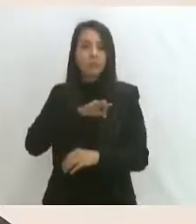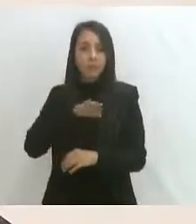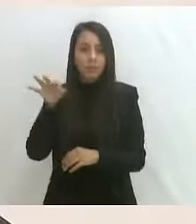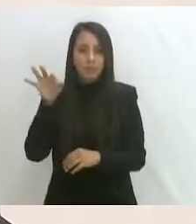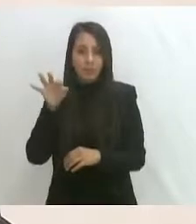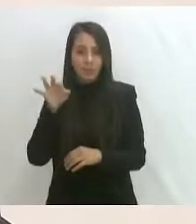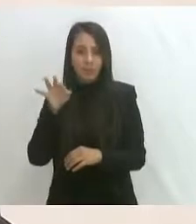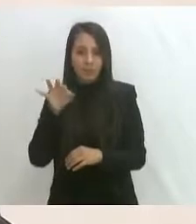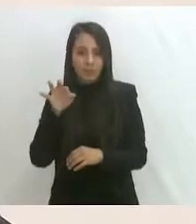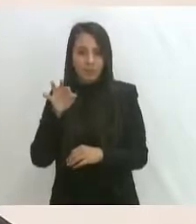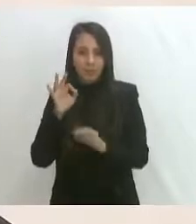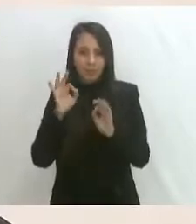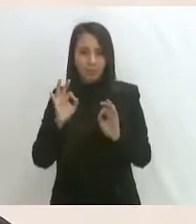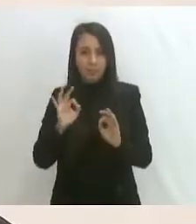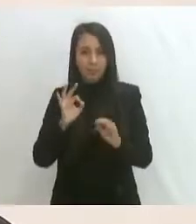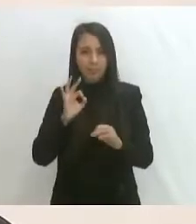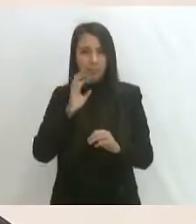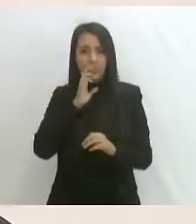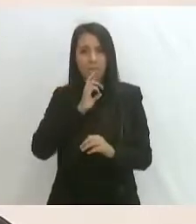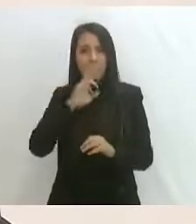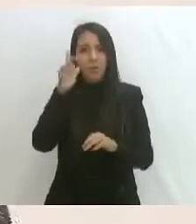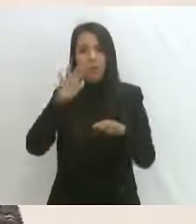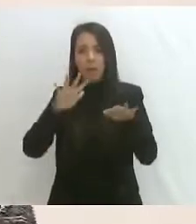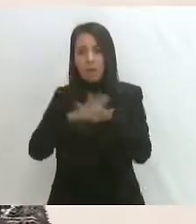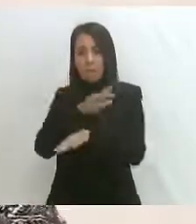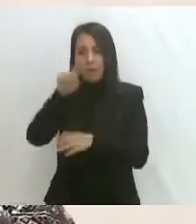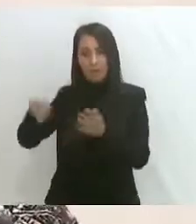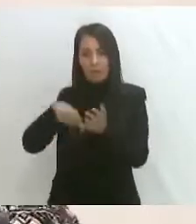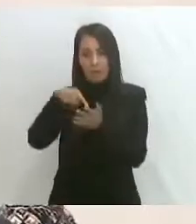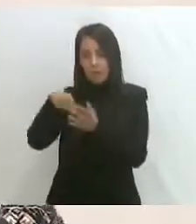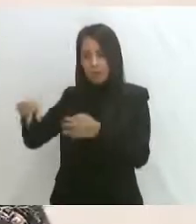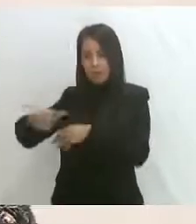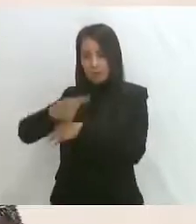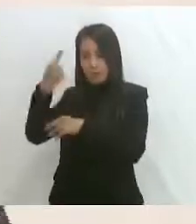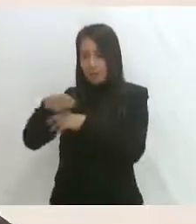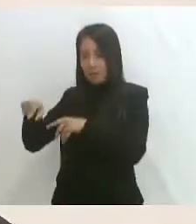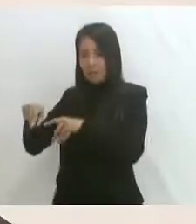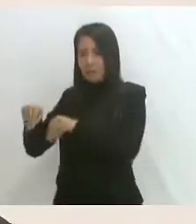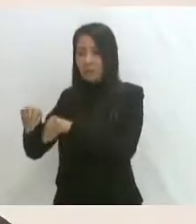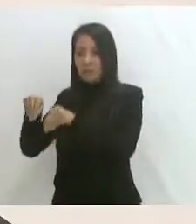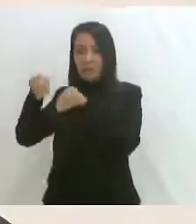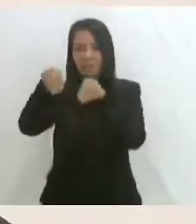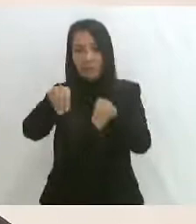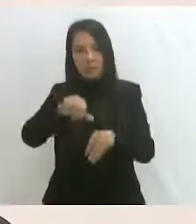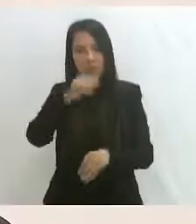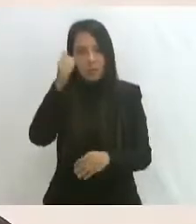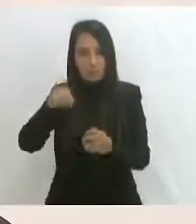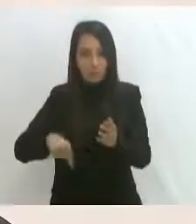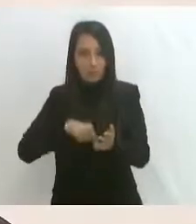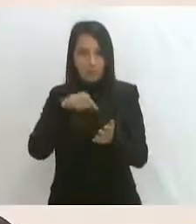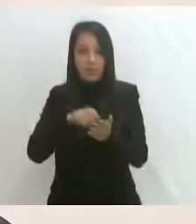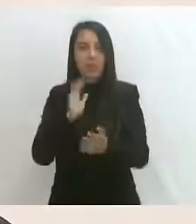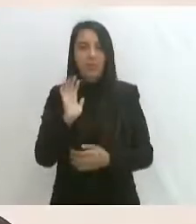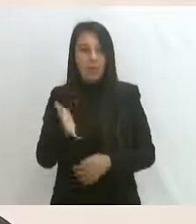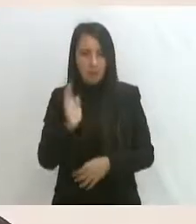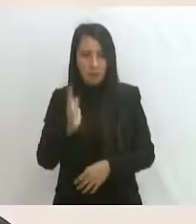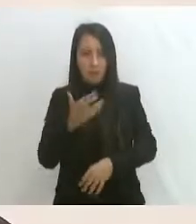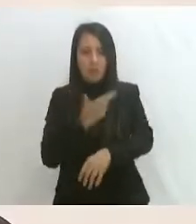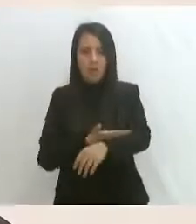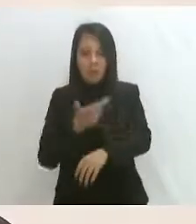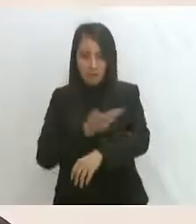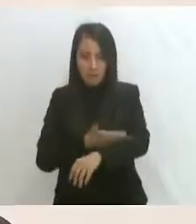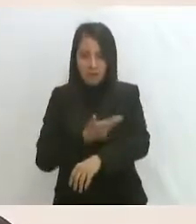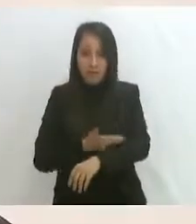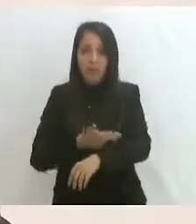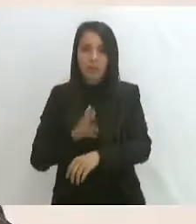realmente cambiarla de sitio. Esto ya se está efectuando y se culminará en el mes de